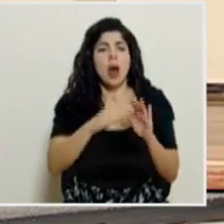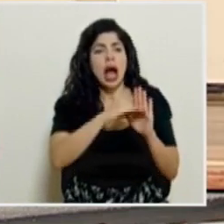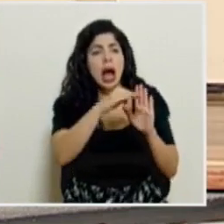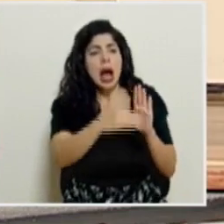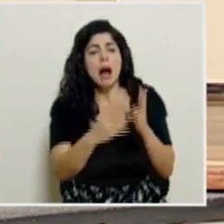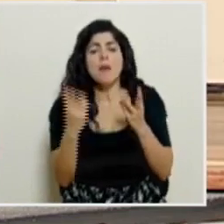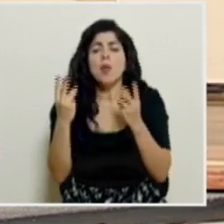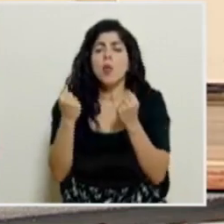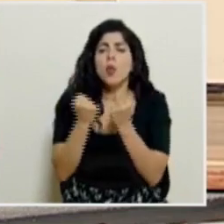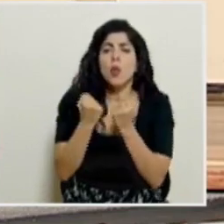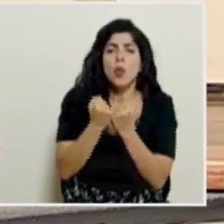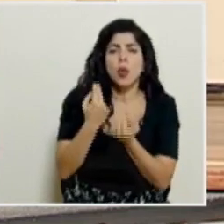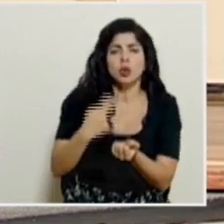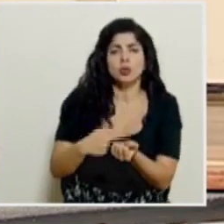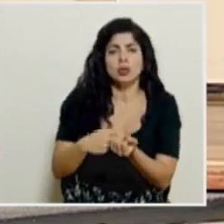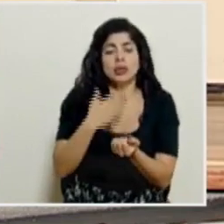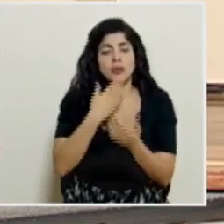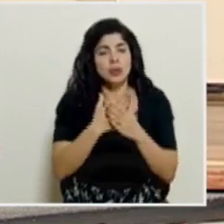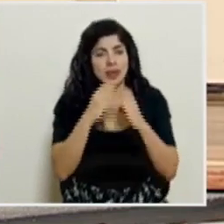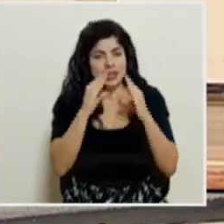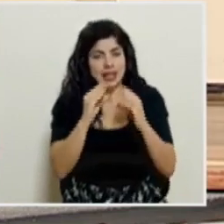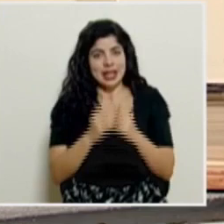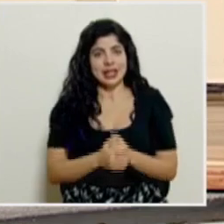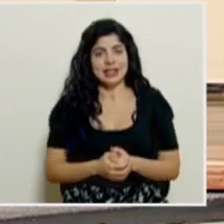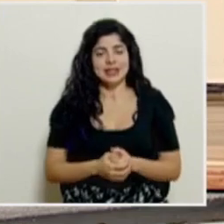ocupación hospitalaria. Muy buenas tardes.